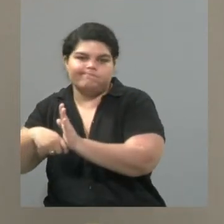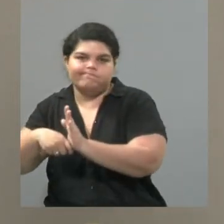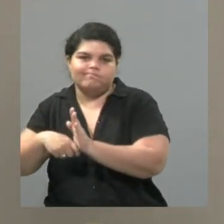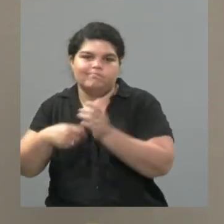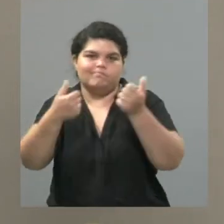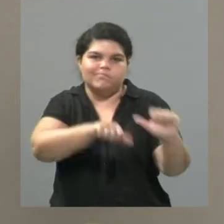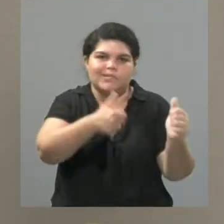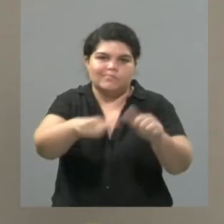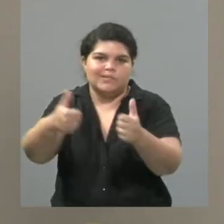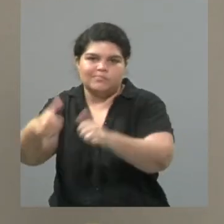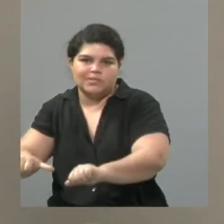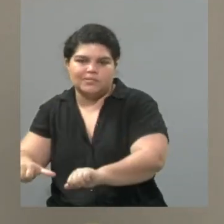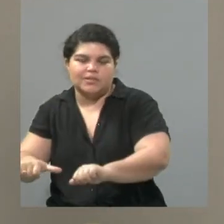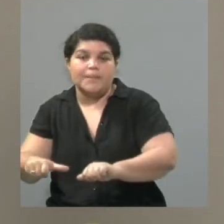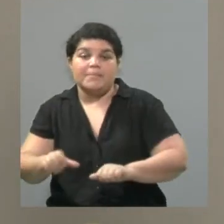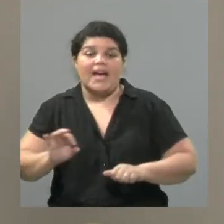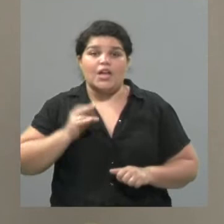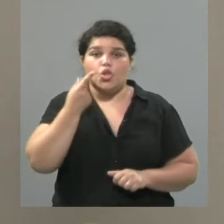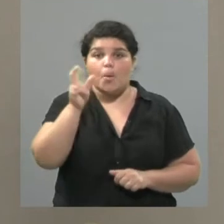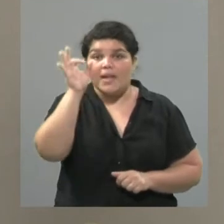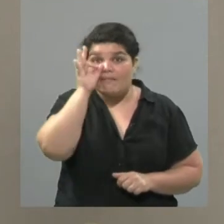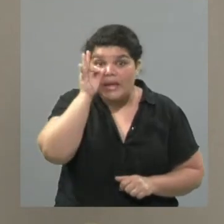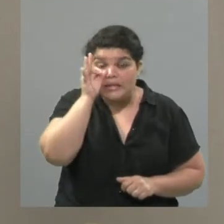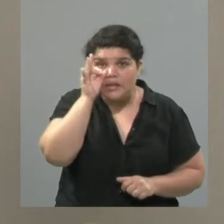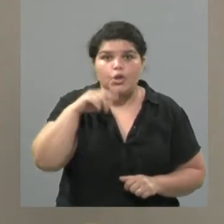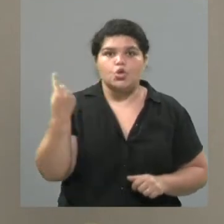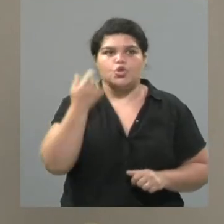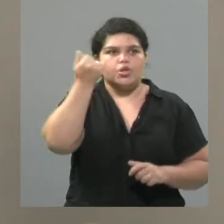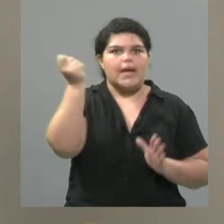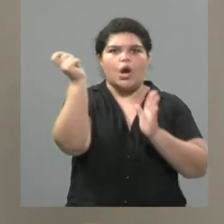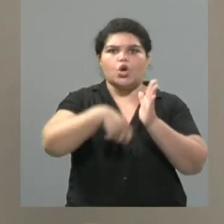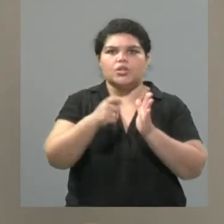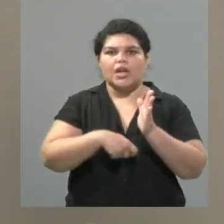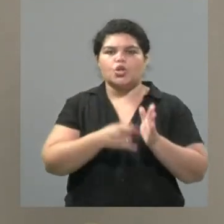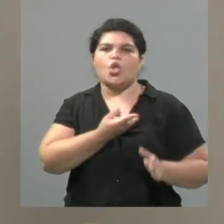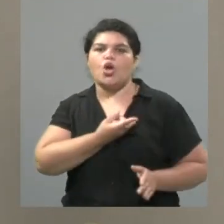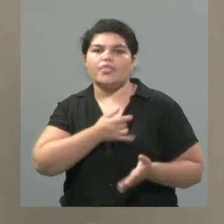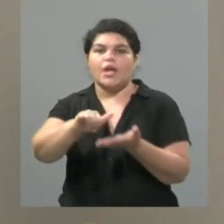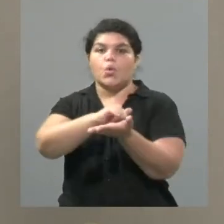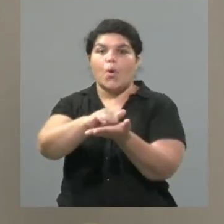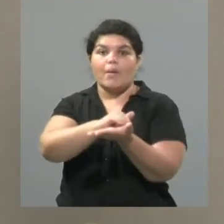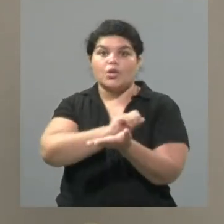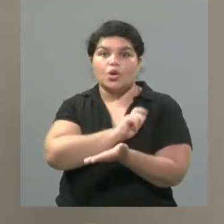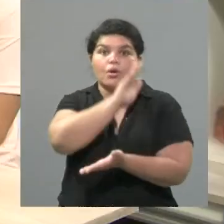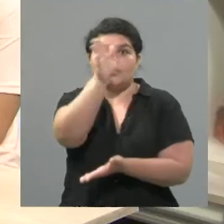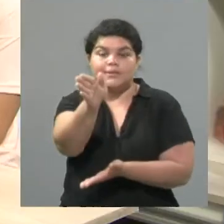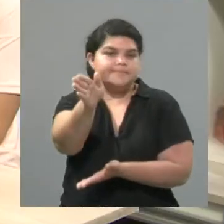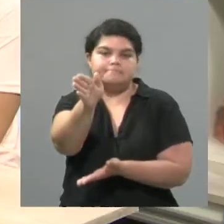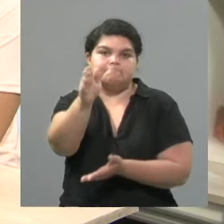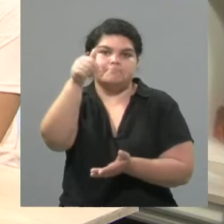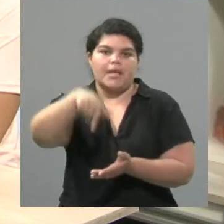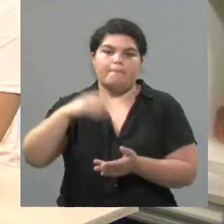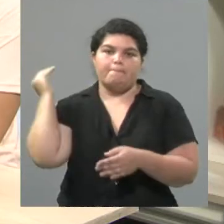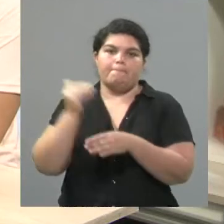para Nueva York, que teníamos pensado para el 2020. Y, bueno, es todo muy cierto dependiendo de... Claro, todo dependemos de